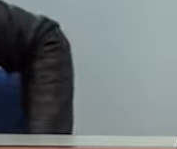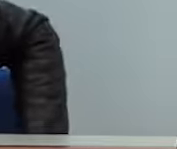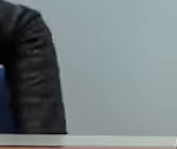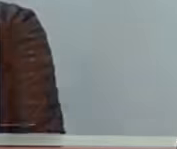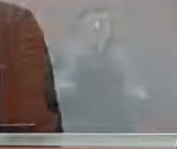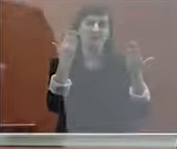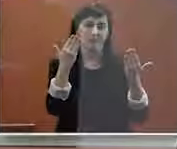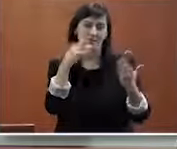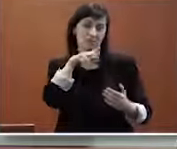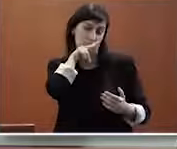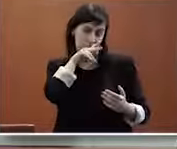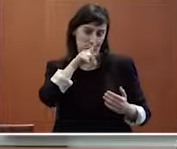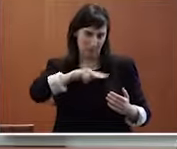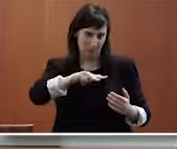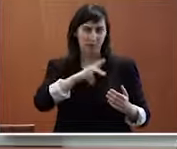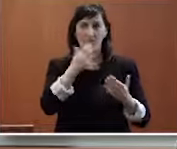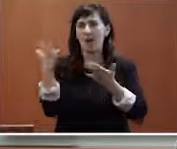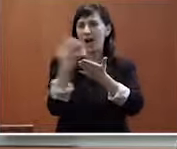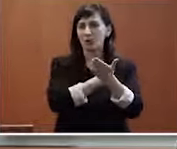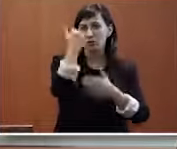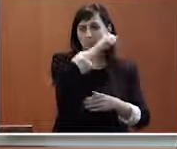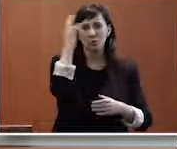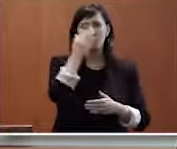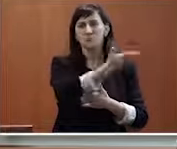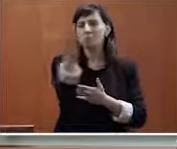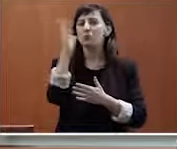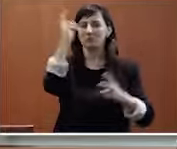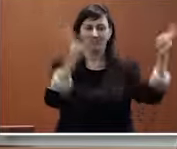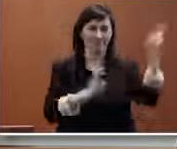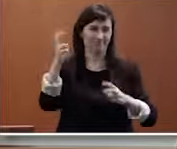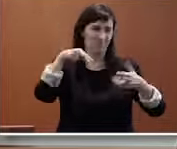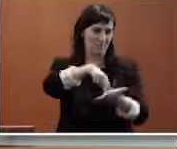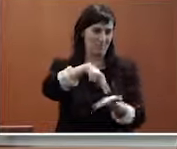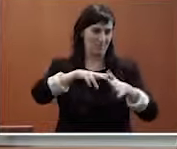Muchísimas gracias a todas y a todos por vuestra presencia hoy aquí.